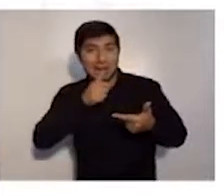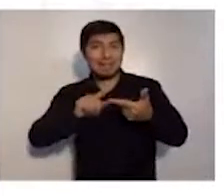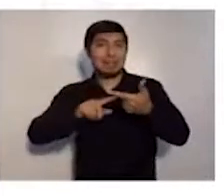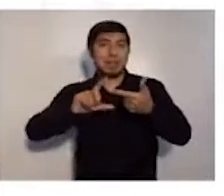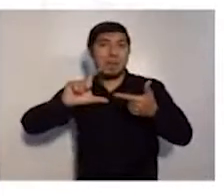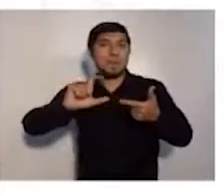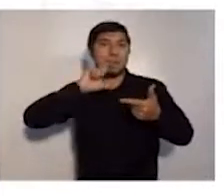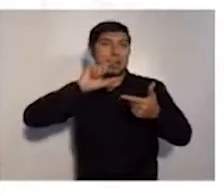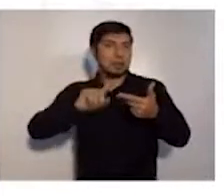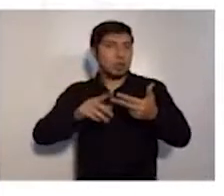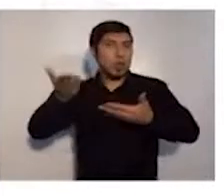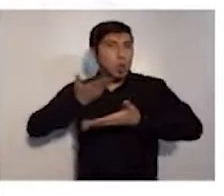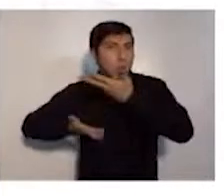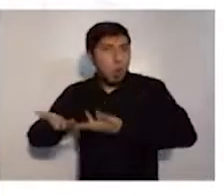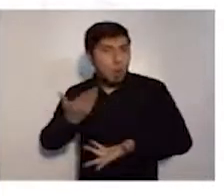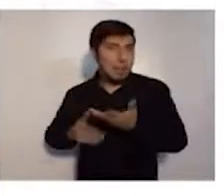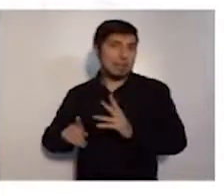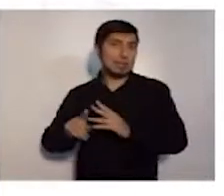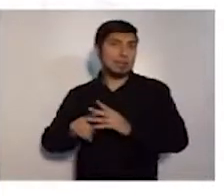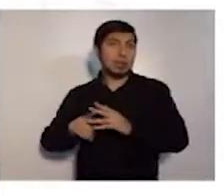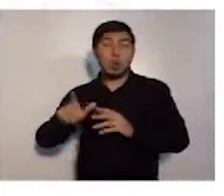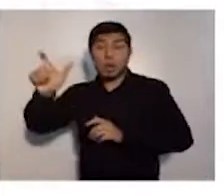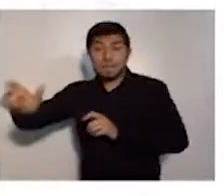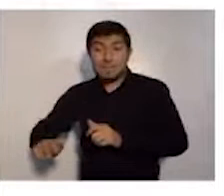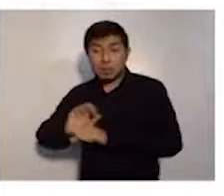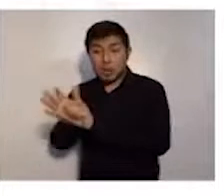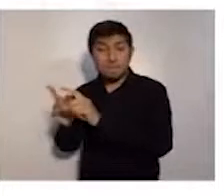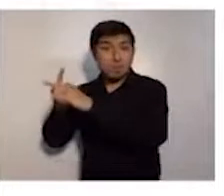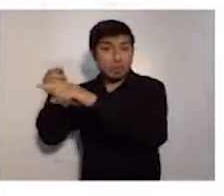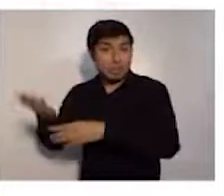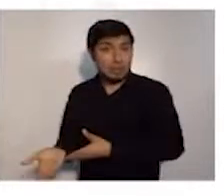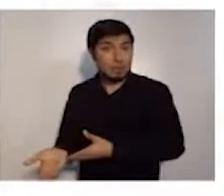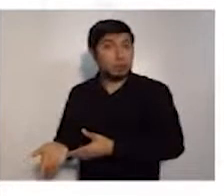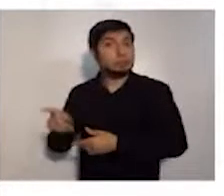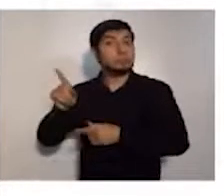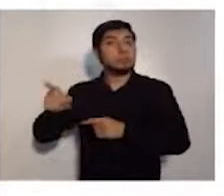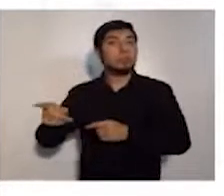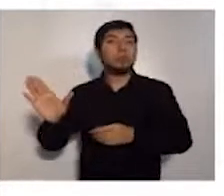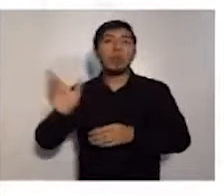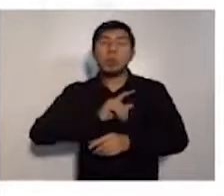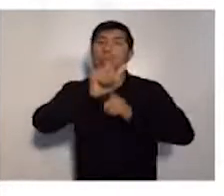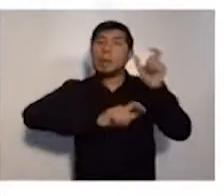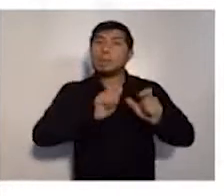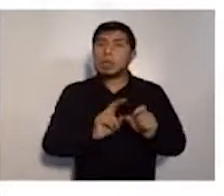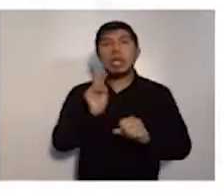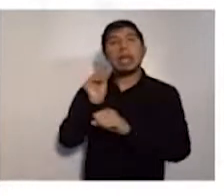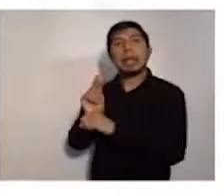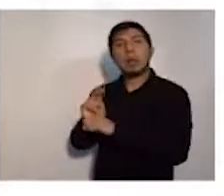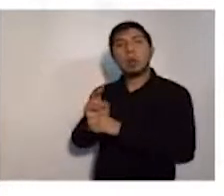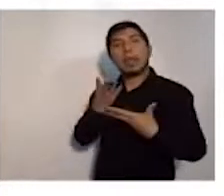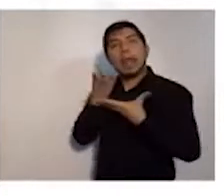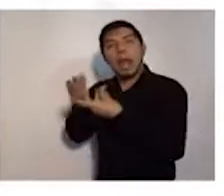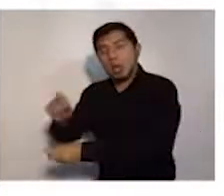botellas, con un caso confirmado de COVID. Toda persona que haya brindado cuidados a un caso confirmado,